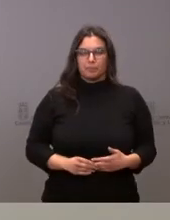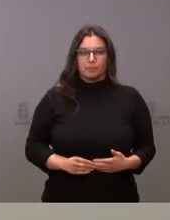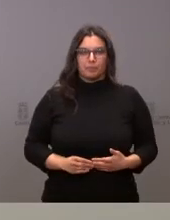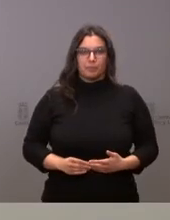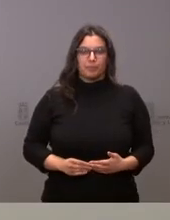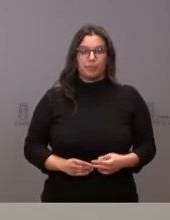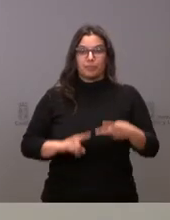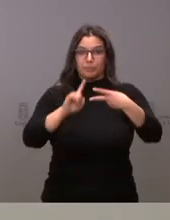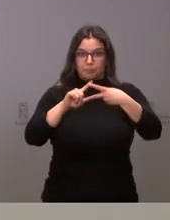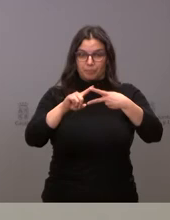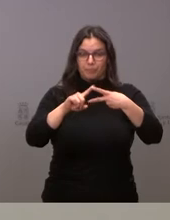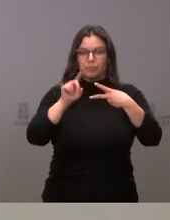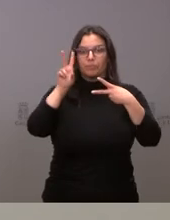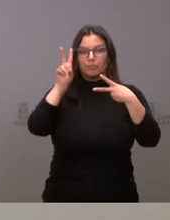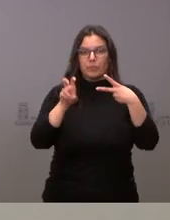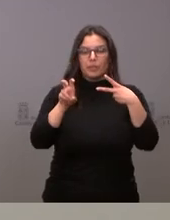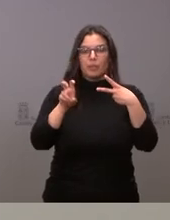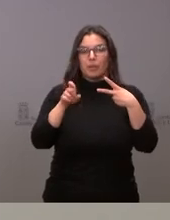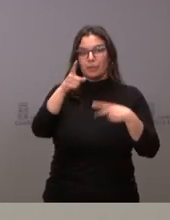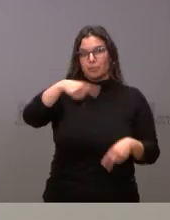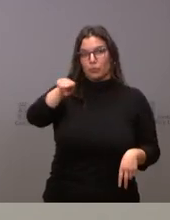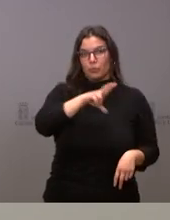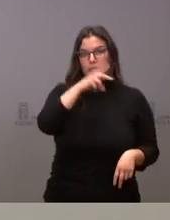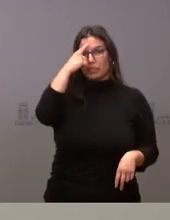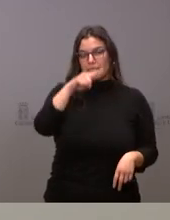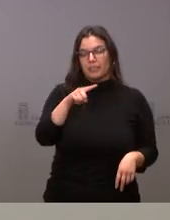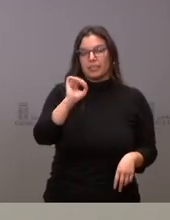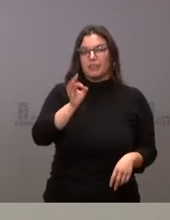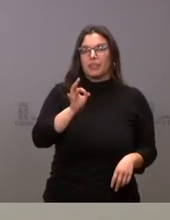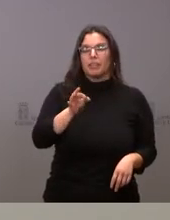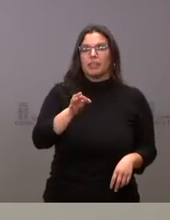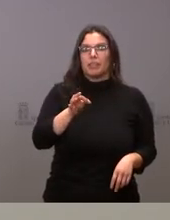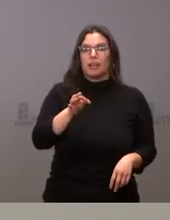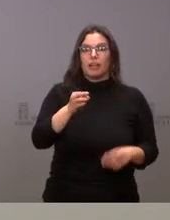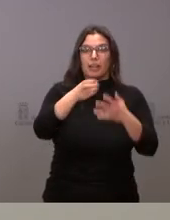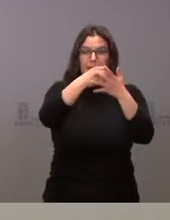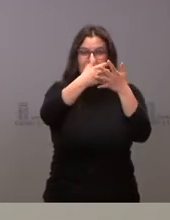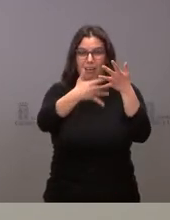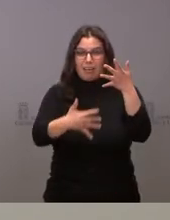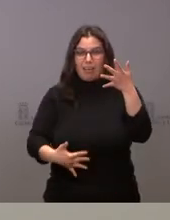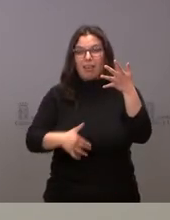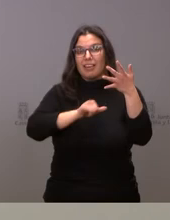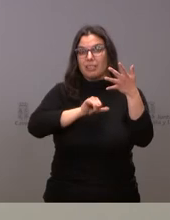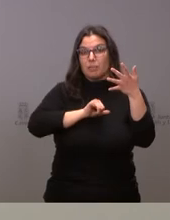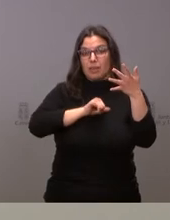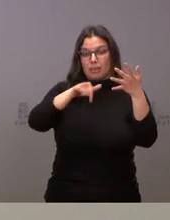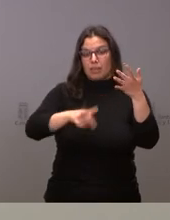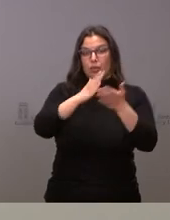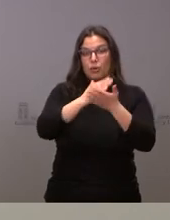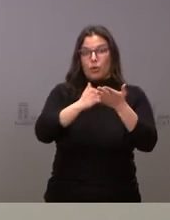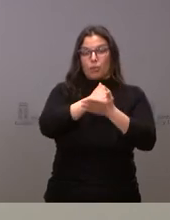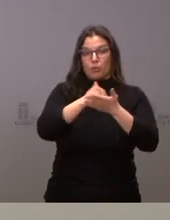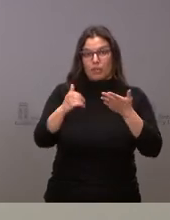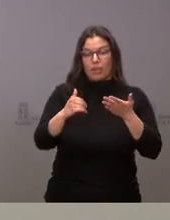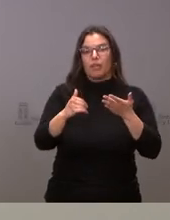sobre el primer aspecto saben ustedes que es cierto que la lista de espera en nuestra comunidad autónoma en el ámbito sanitario ha